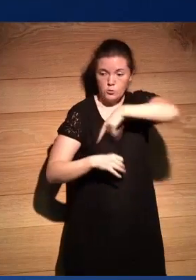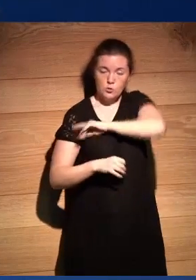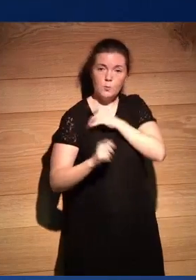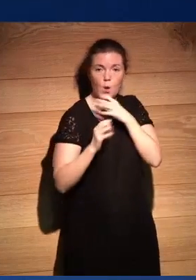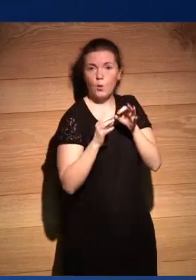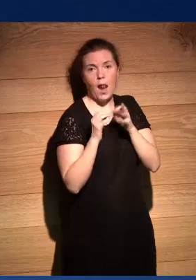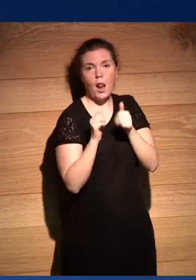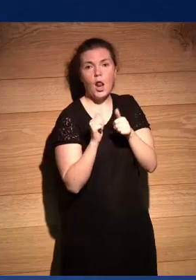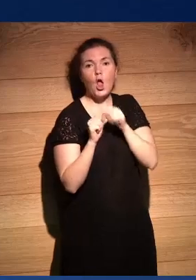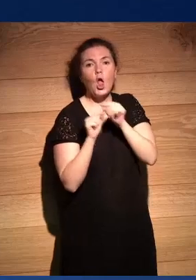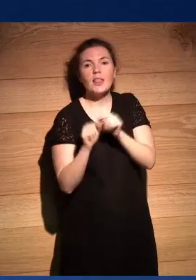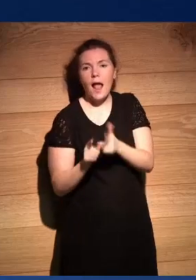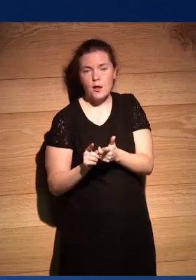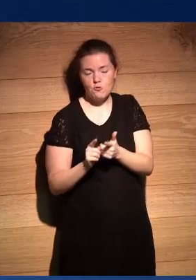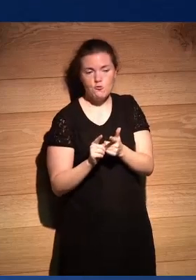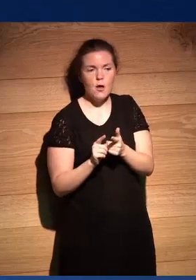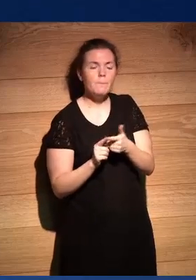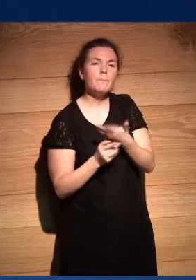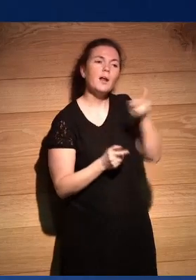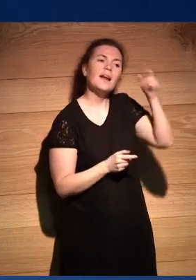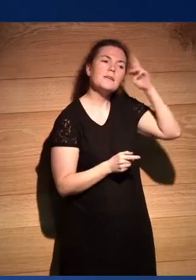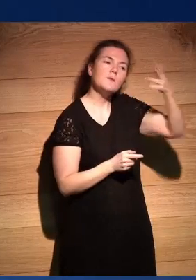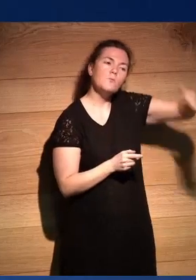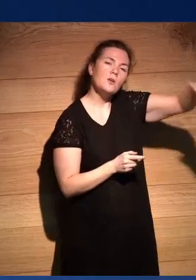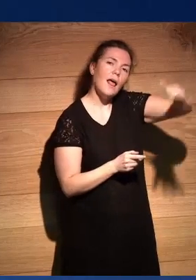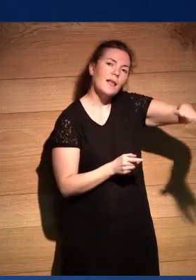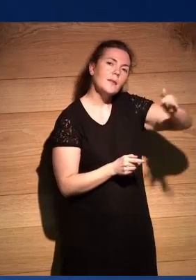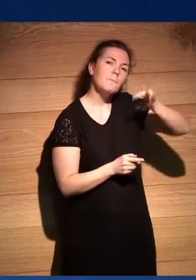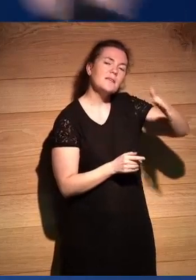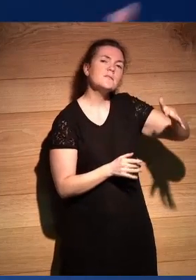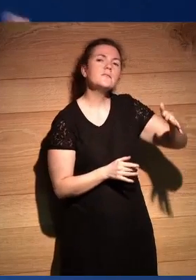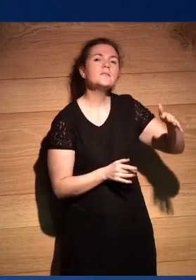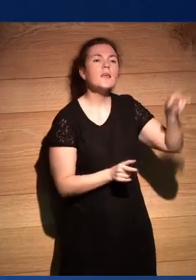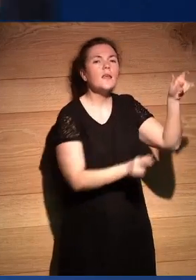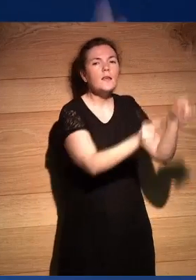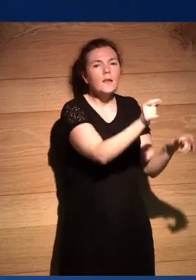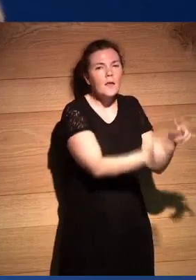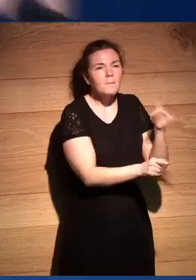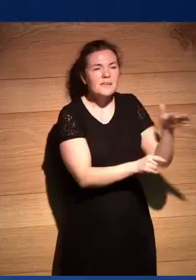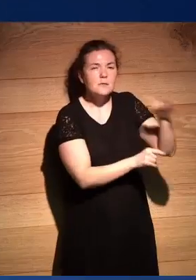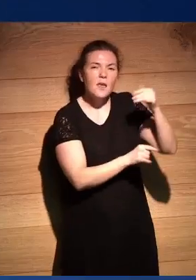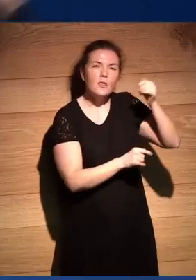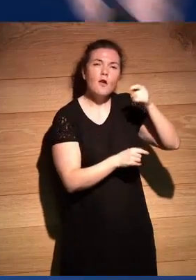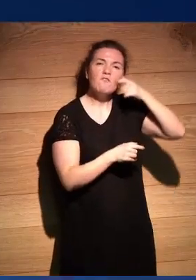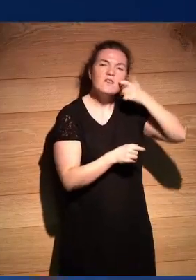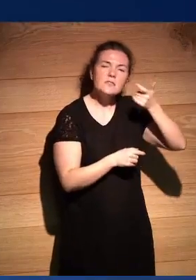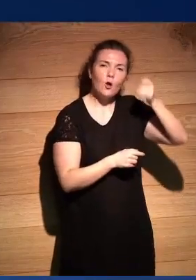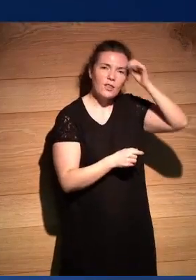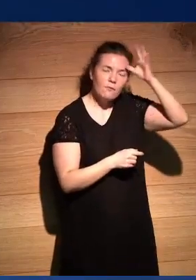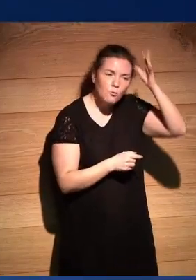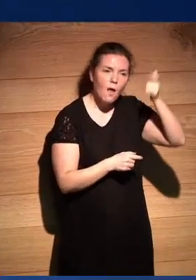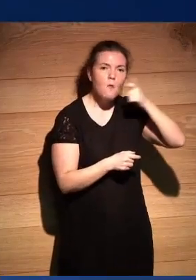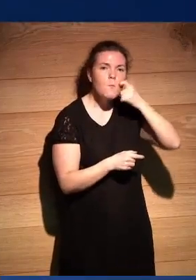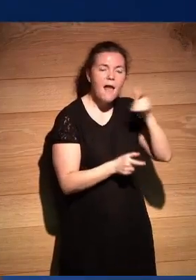tanto con las gentes de Sonora como con ese espacio físico intelectual literario humano